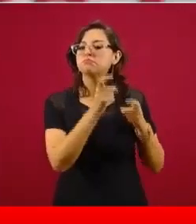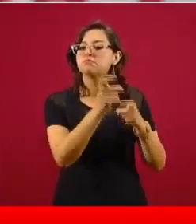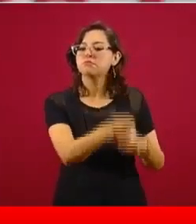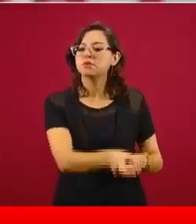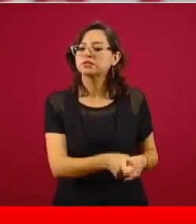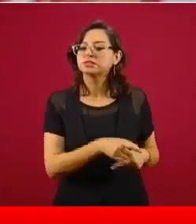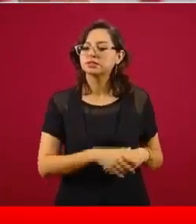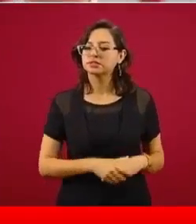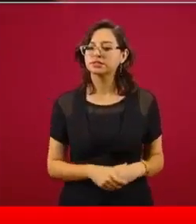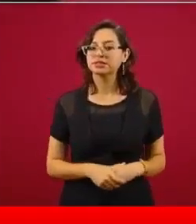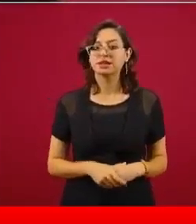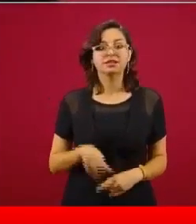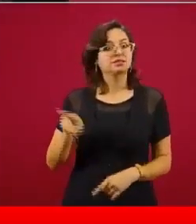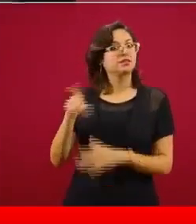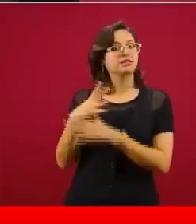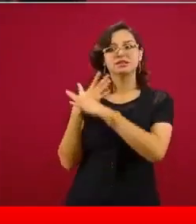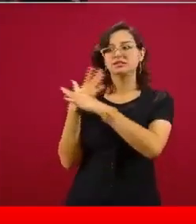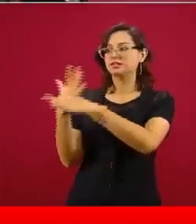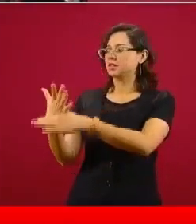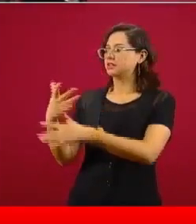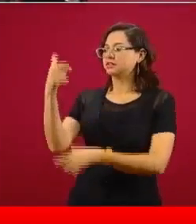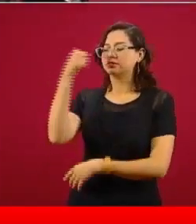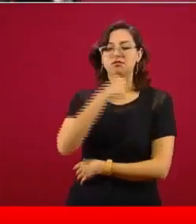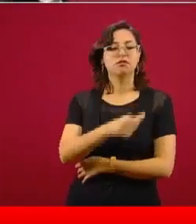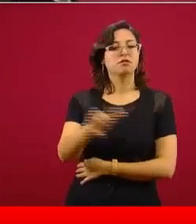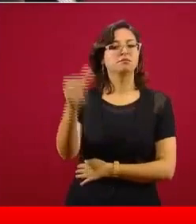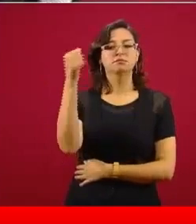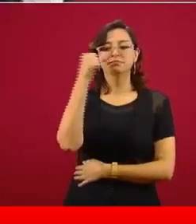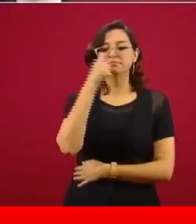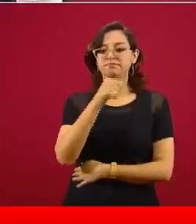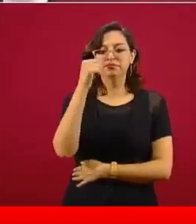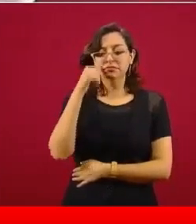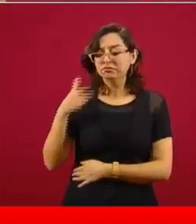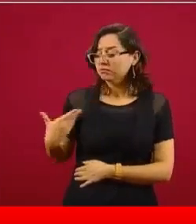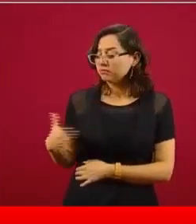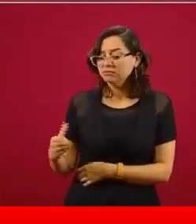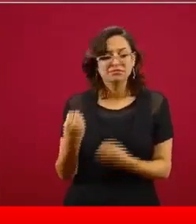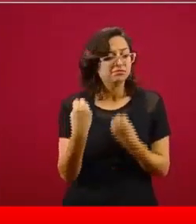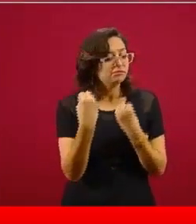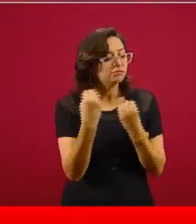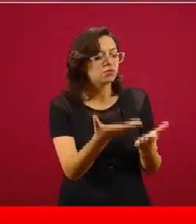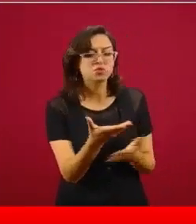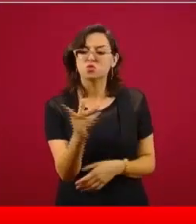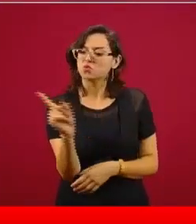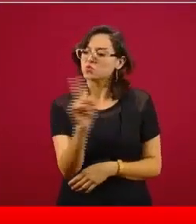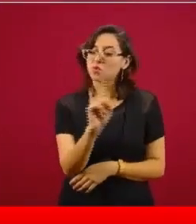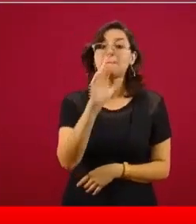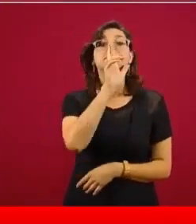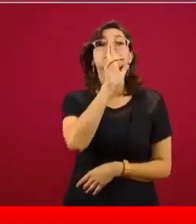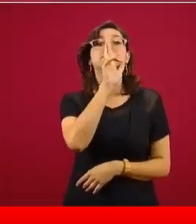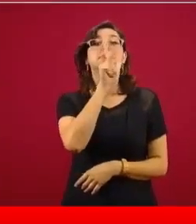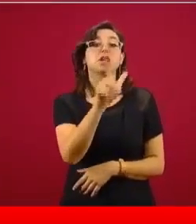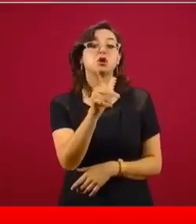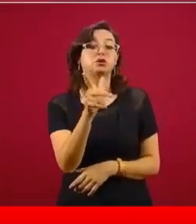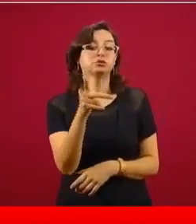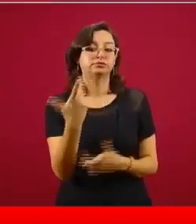esa era la frase célebre, En vez de darle un pescado, enséñalo,